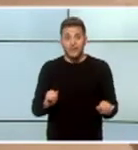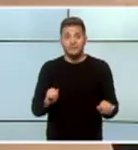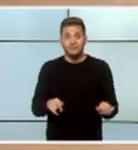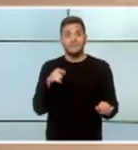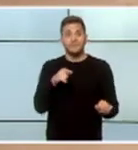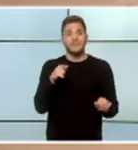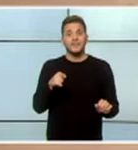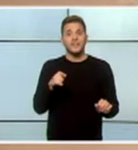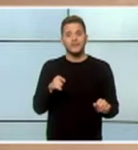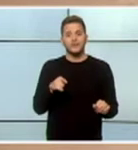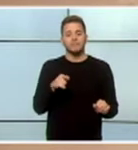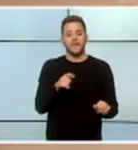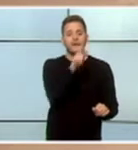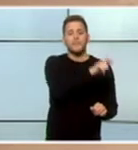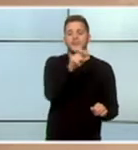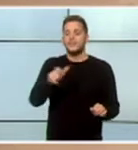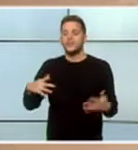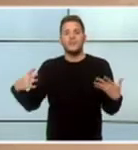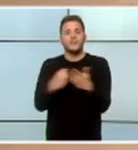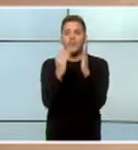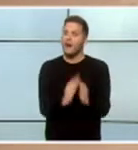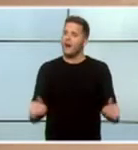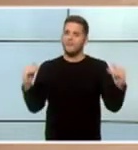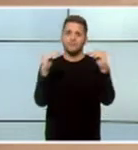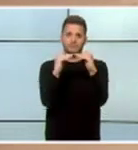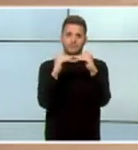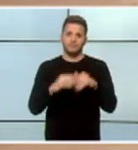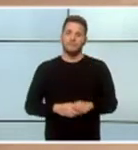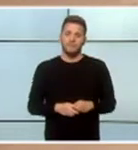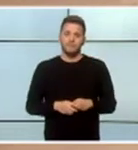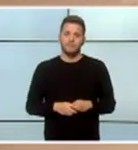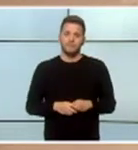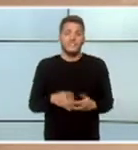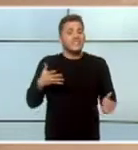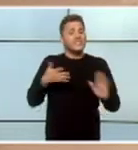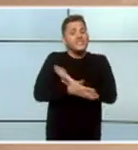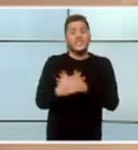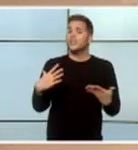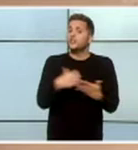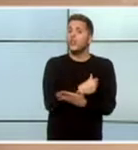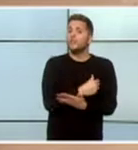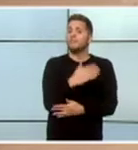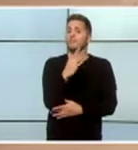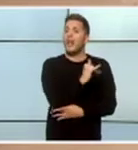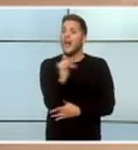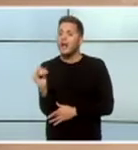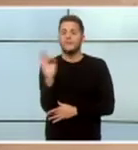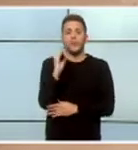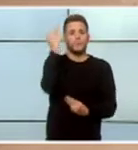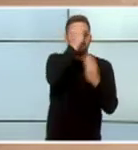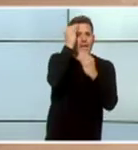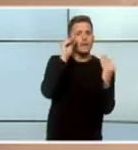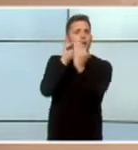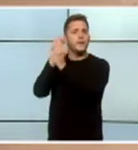han igualado a unos españoles con otros... ...no es que todos tengamos lo mismo... ...ni siquiera que pensemos lo mismo...